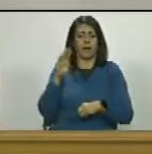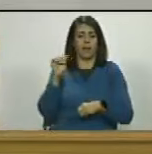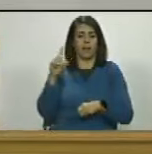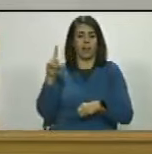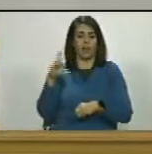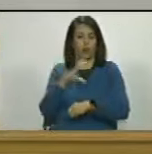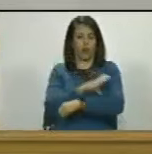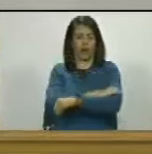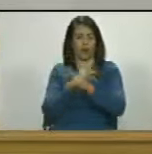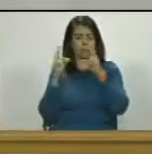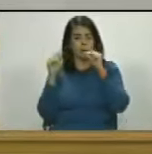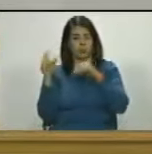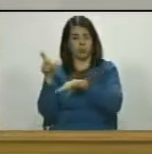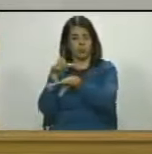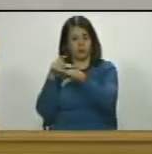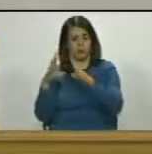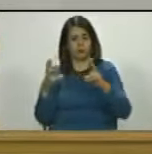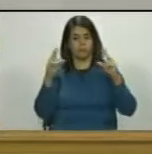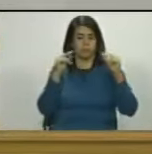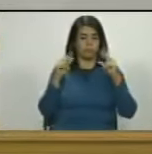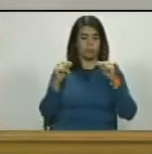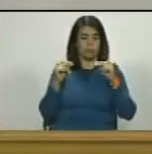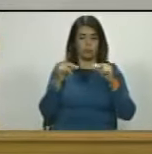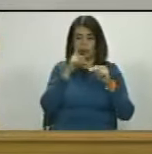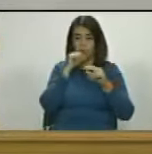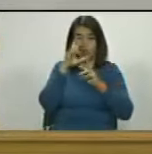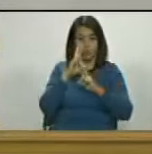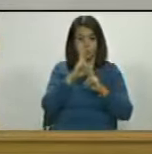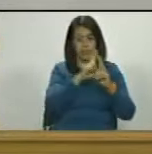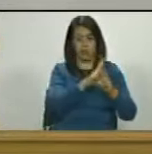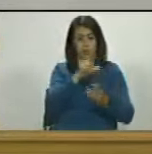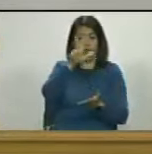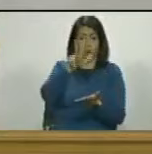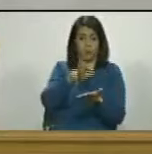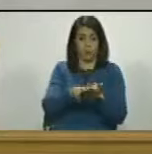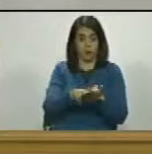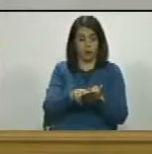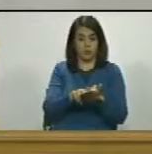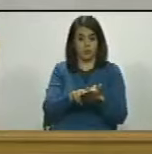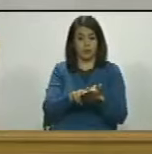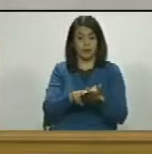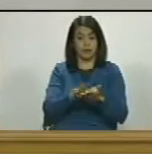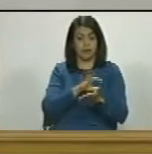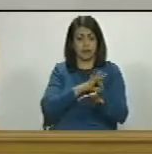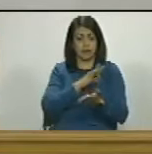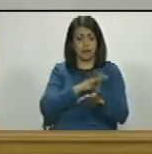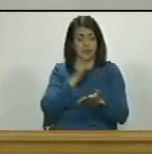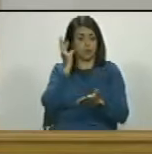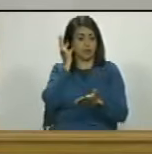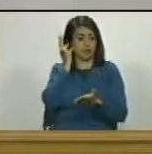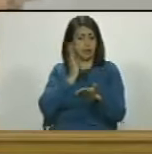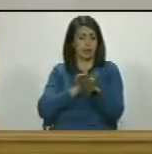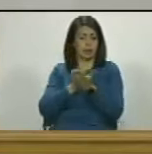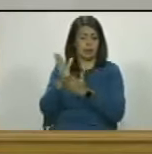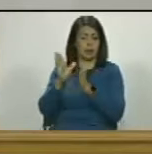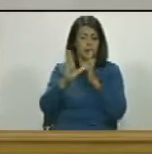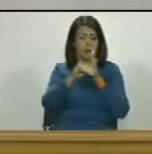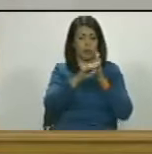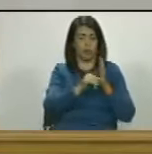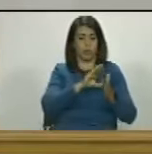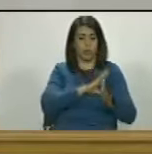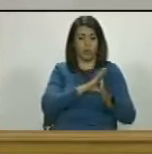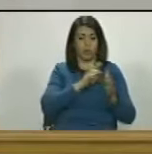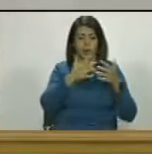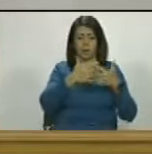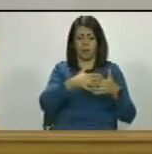esa señora y otros más aprobaron seguir robándose los dineros de